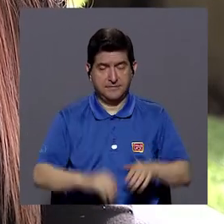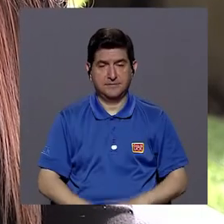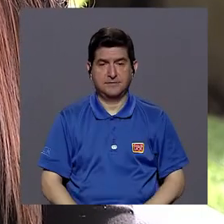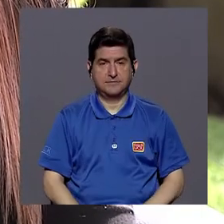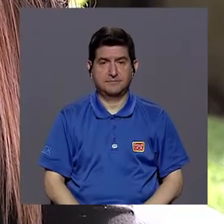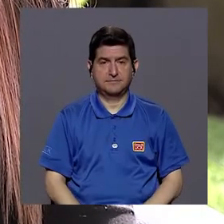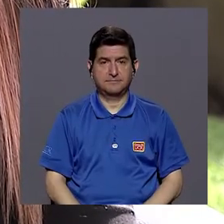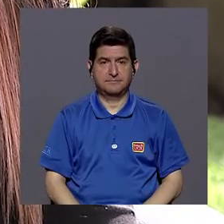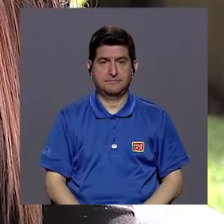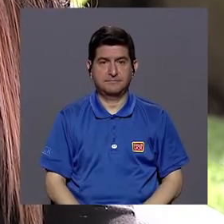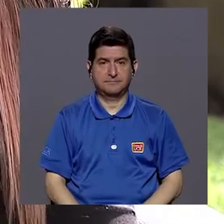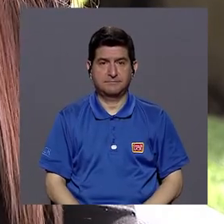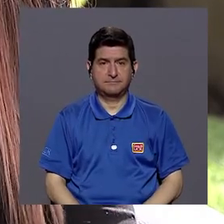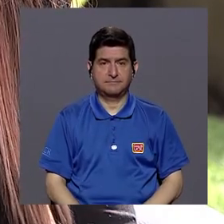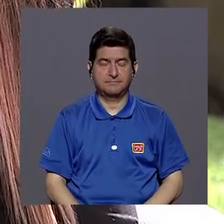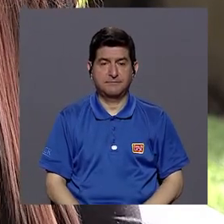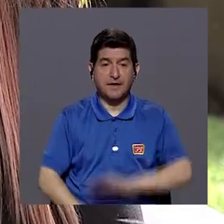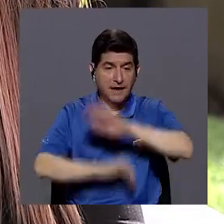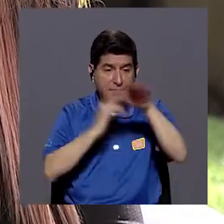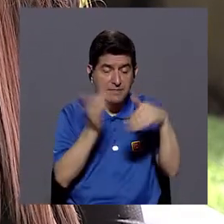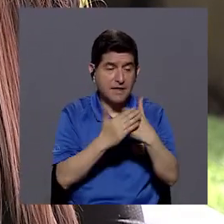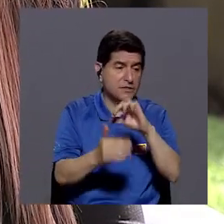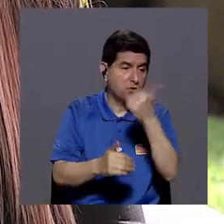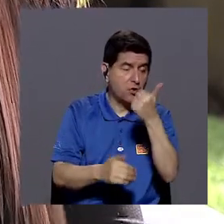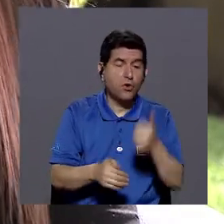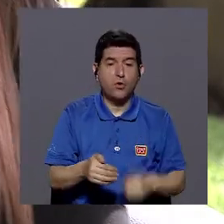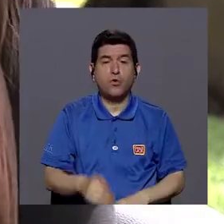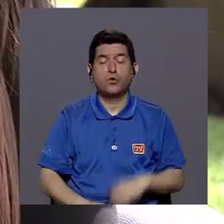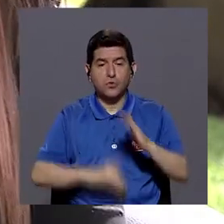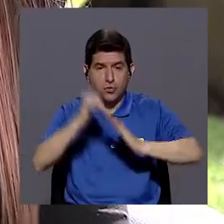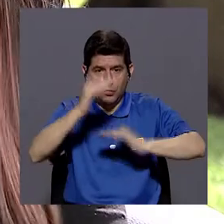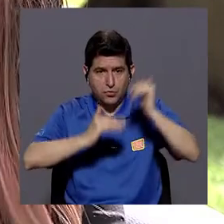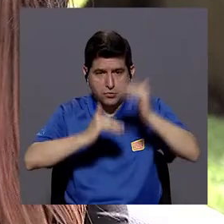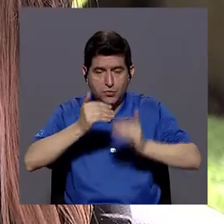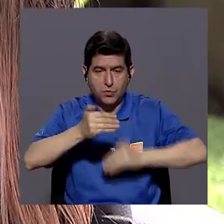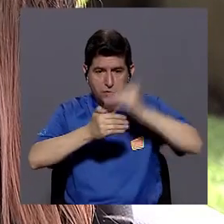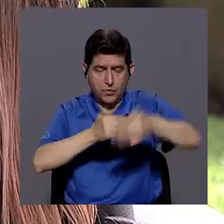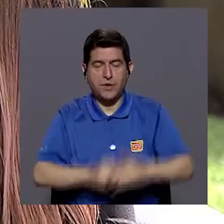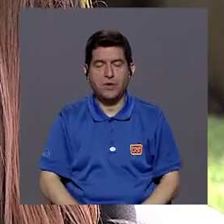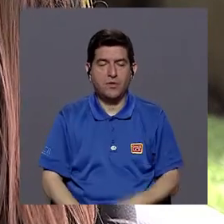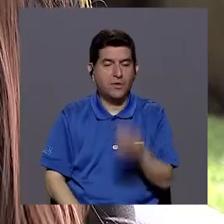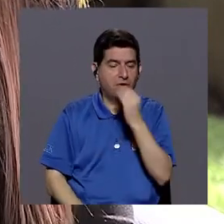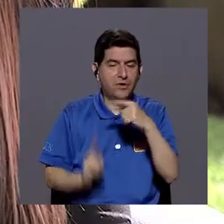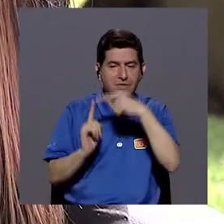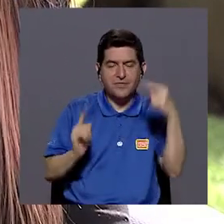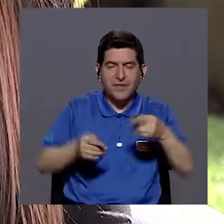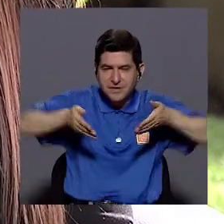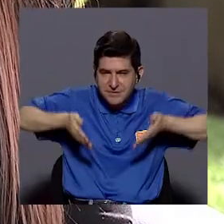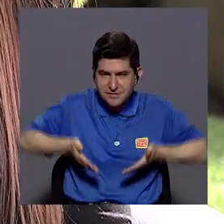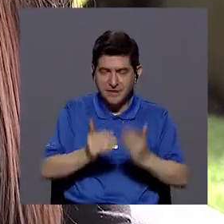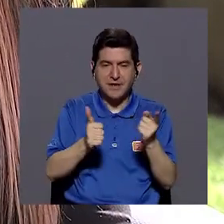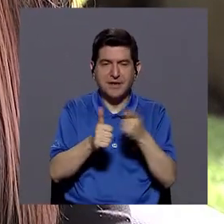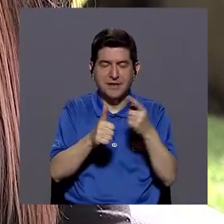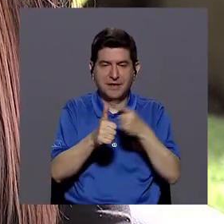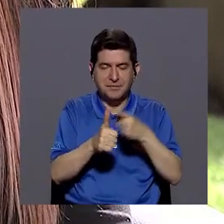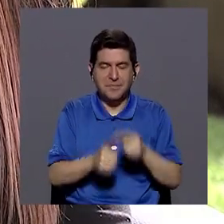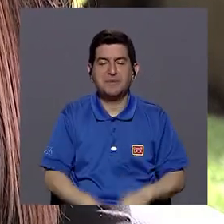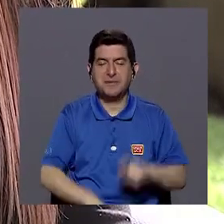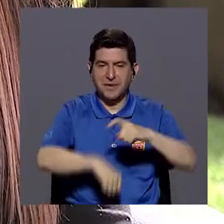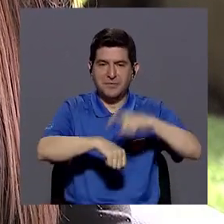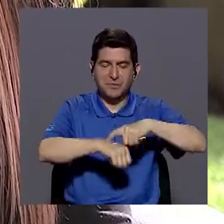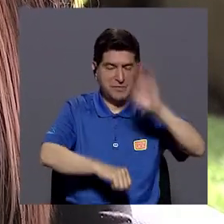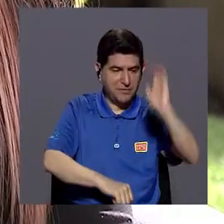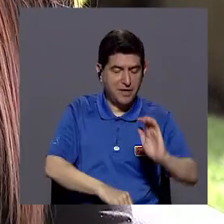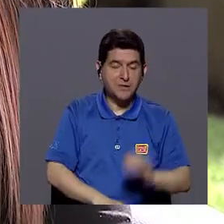que verdad es la base de todo lo demás, porque la alimentación desde el nacimiento y principalmente en la primera infancia es